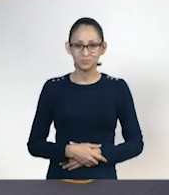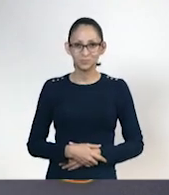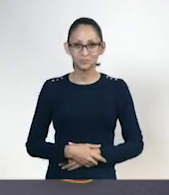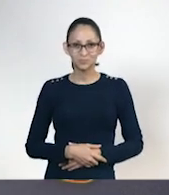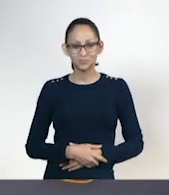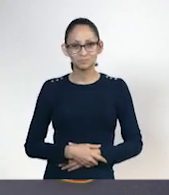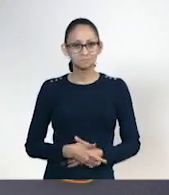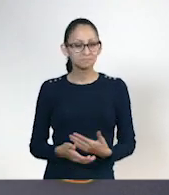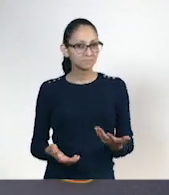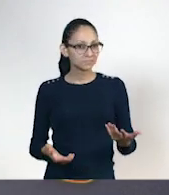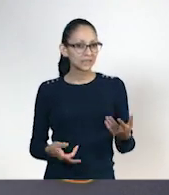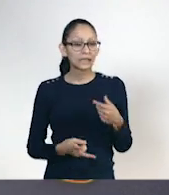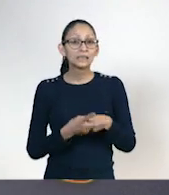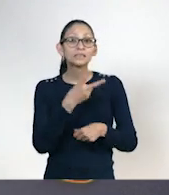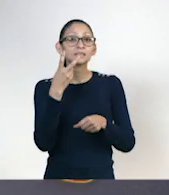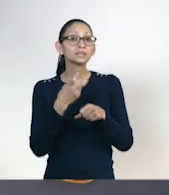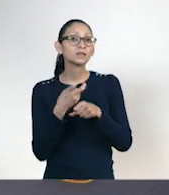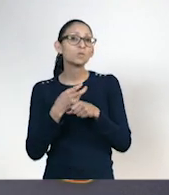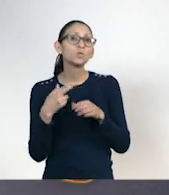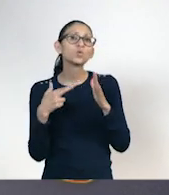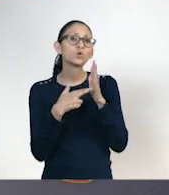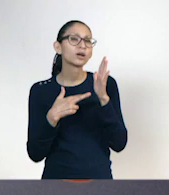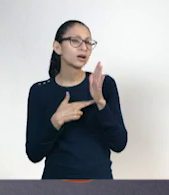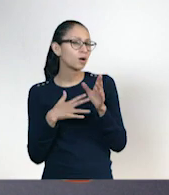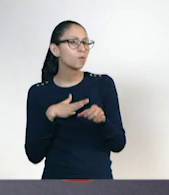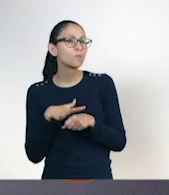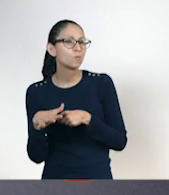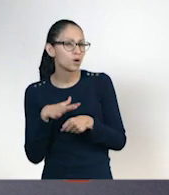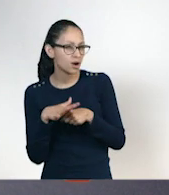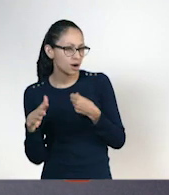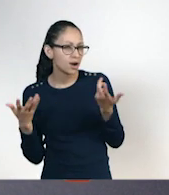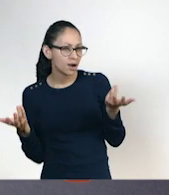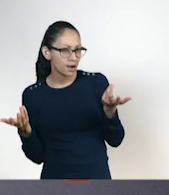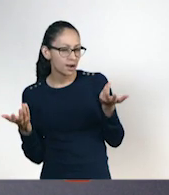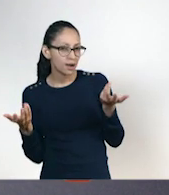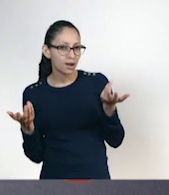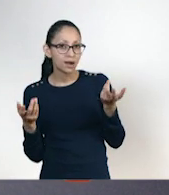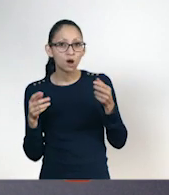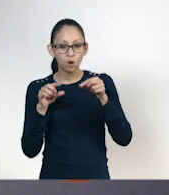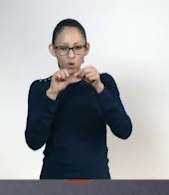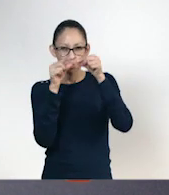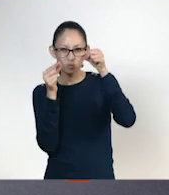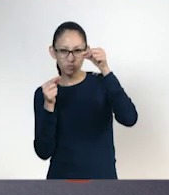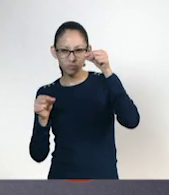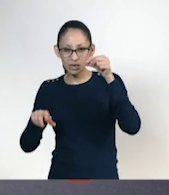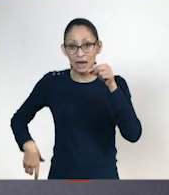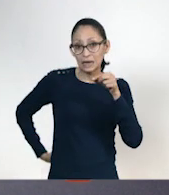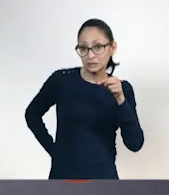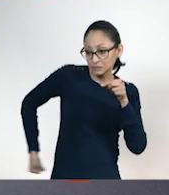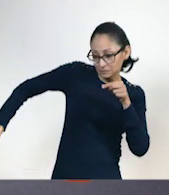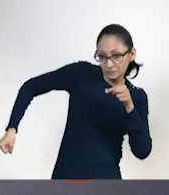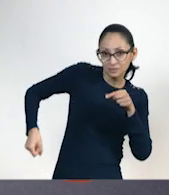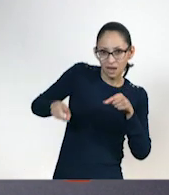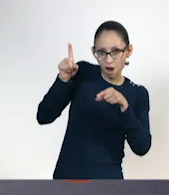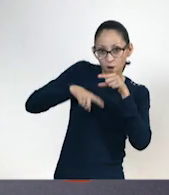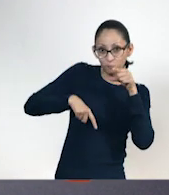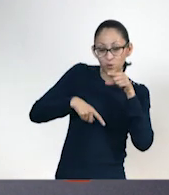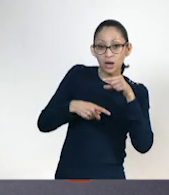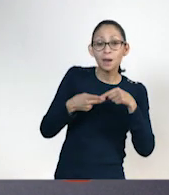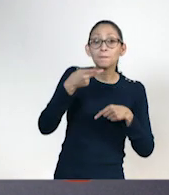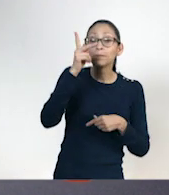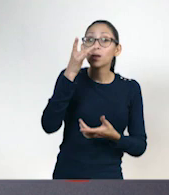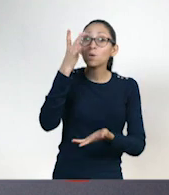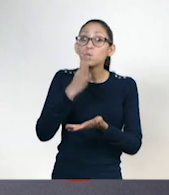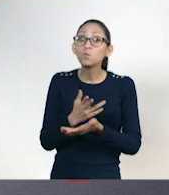Y nuestra segunda regla va a ser quitarnos nuestra colita, uno al otro, usando únicamente la mano